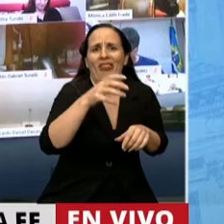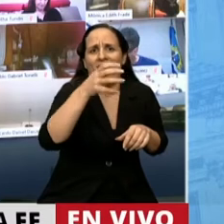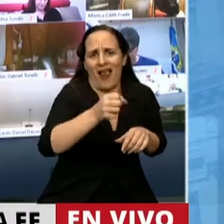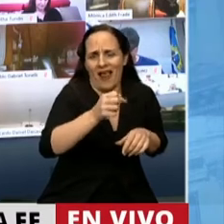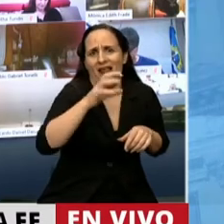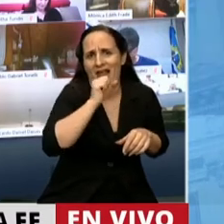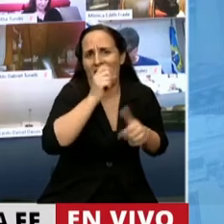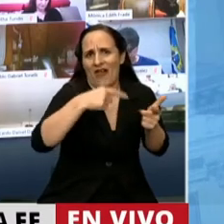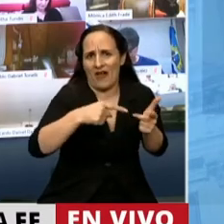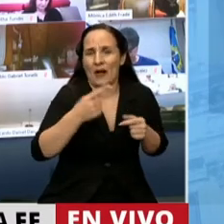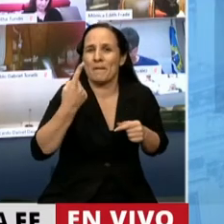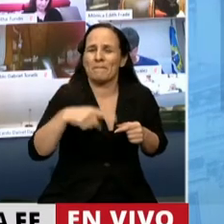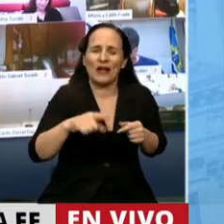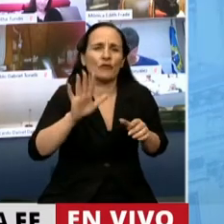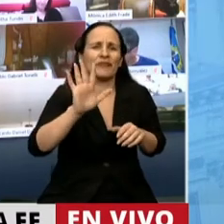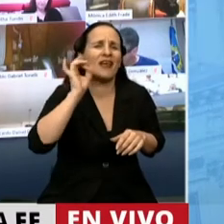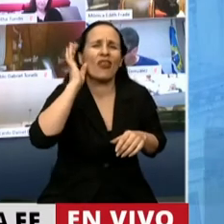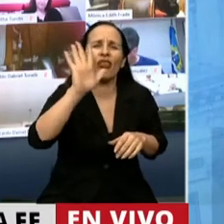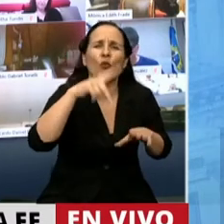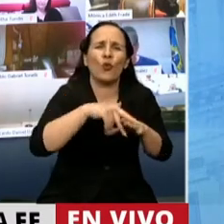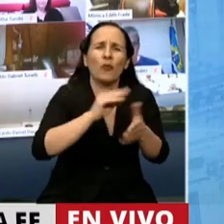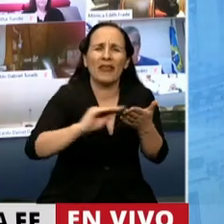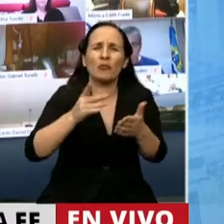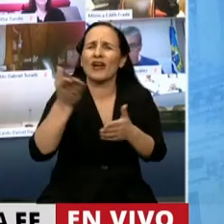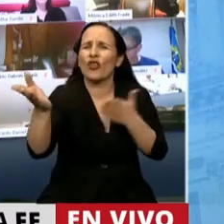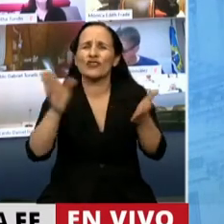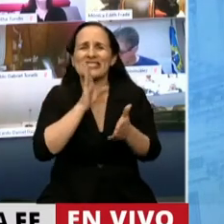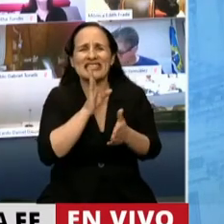amplificar el análisis, aprovechar este